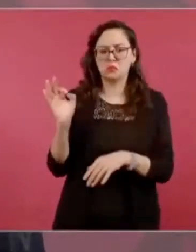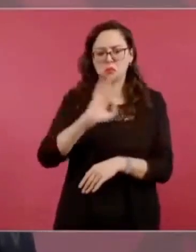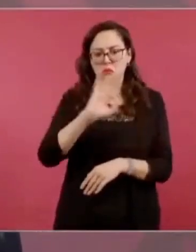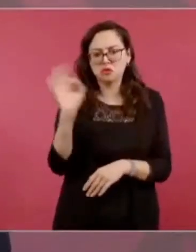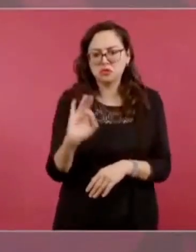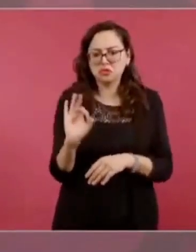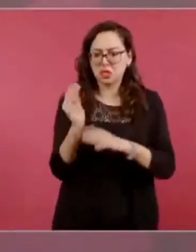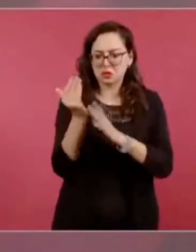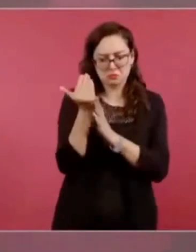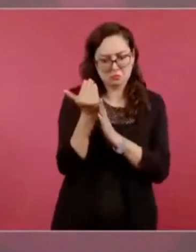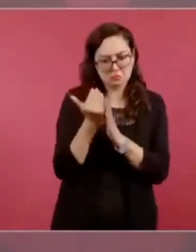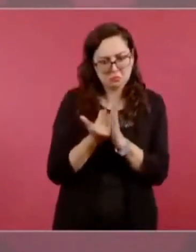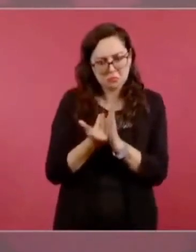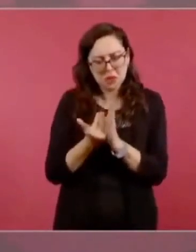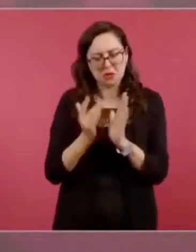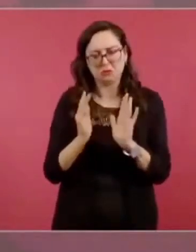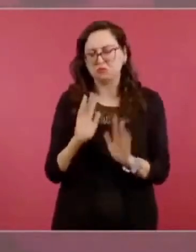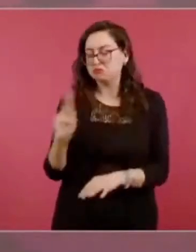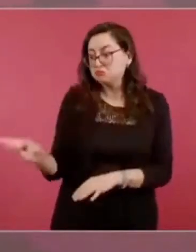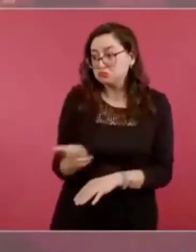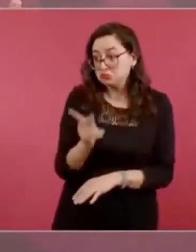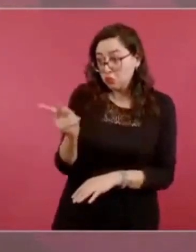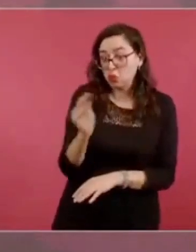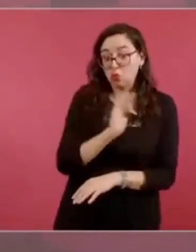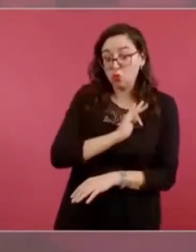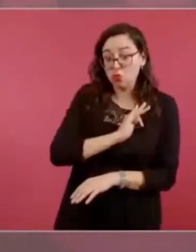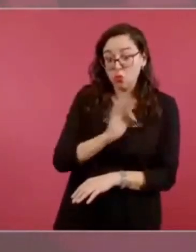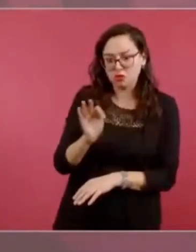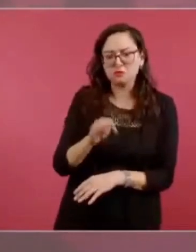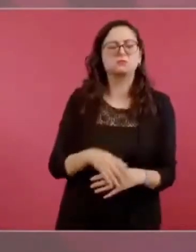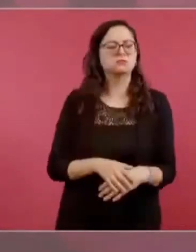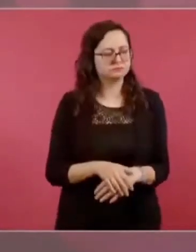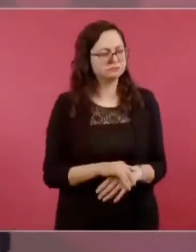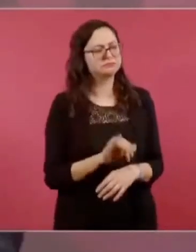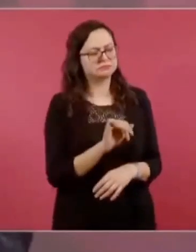ellos me